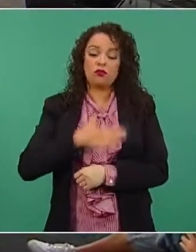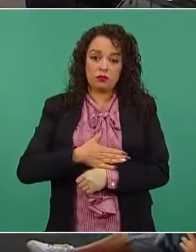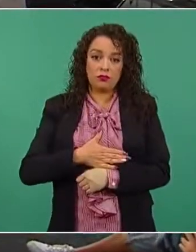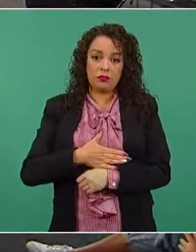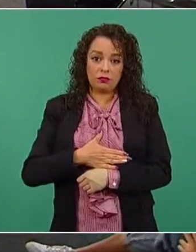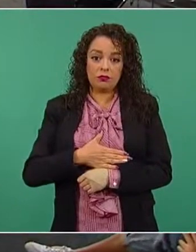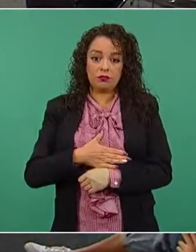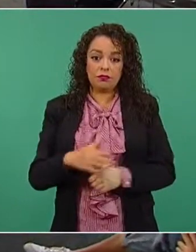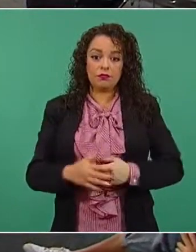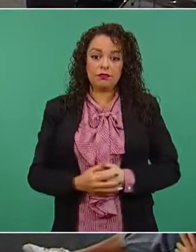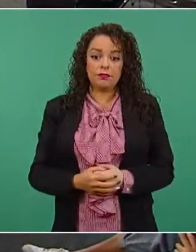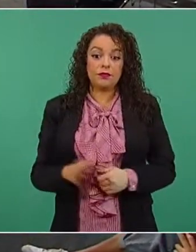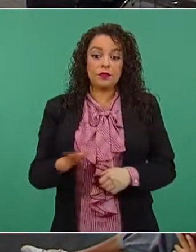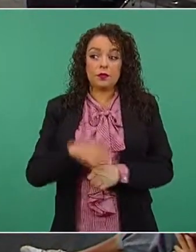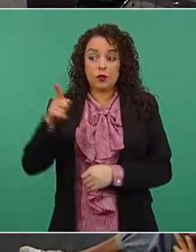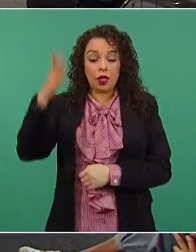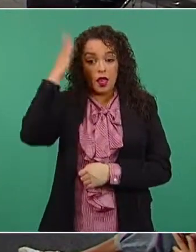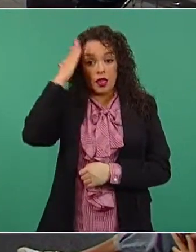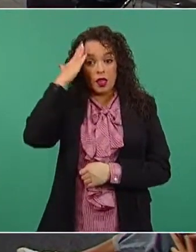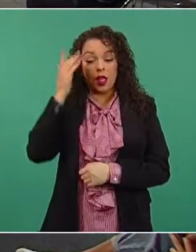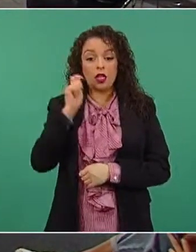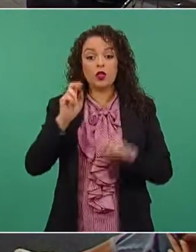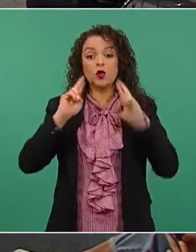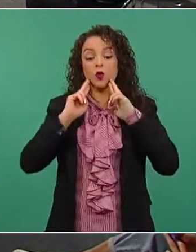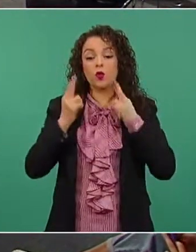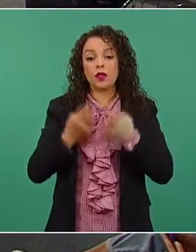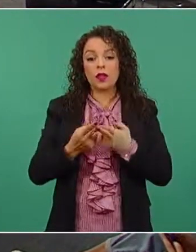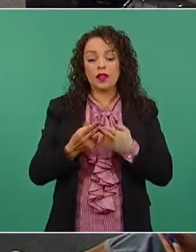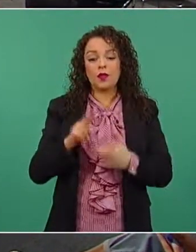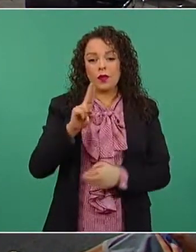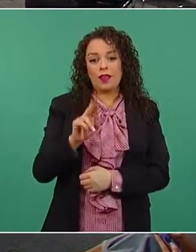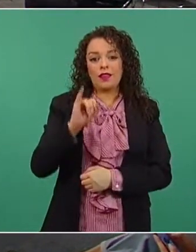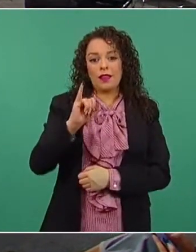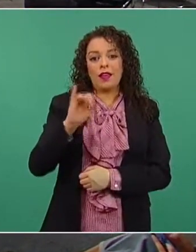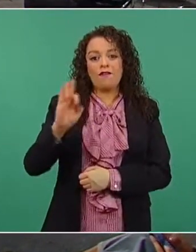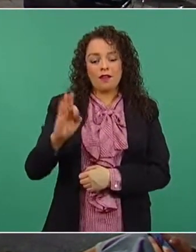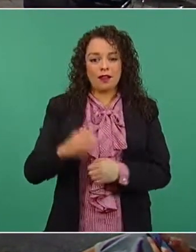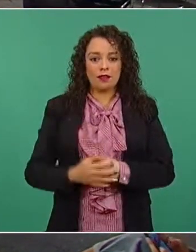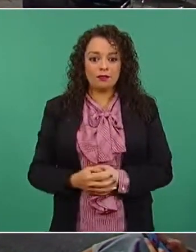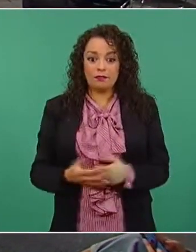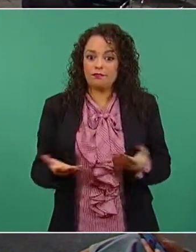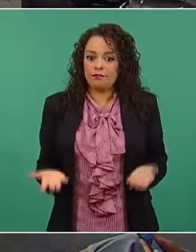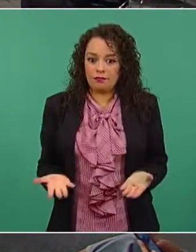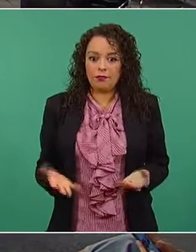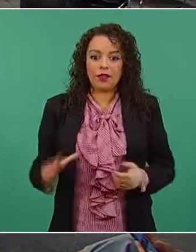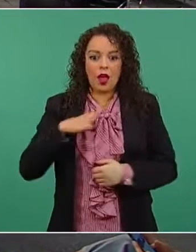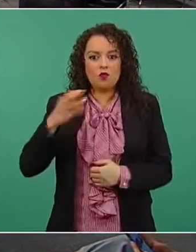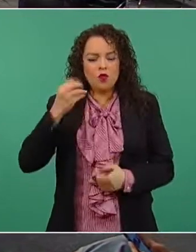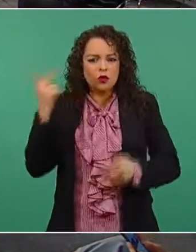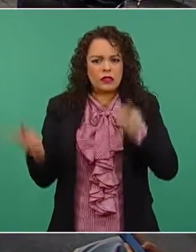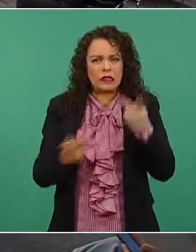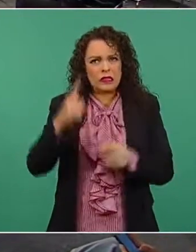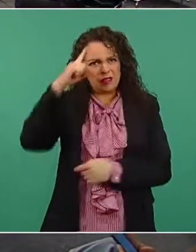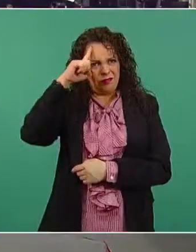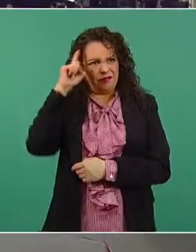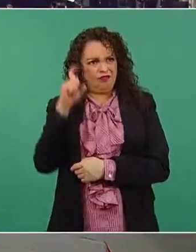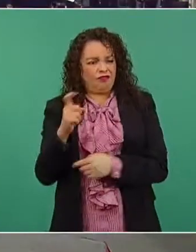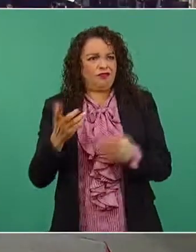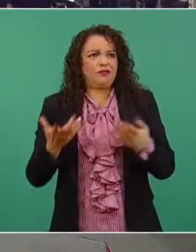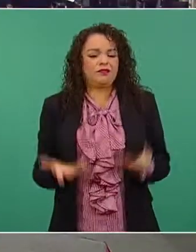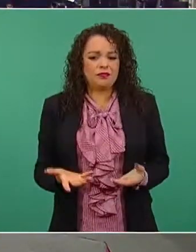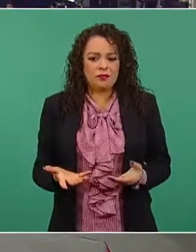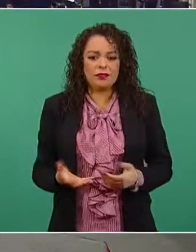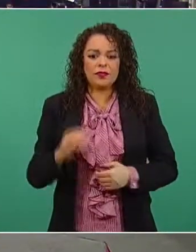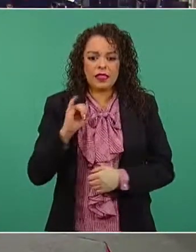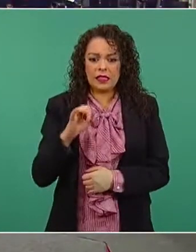es nada menos que el titular de la Unidad de Inteligencia Financiera. Y en este sentido, bueno, pues muchos cuestionamientos en torno a qué certeza hay de que